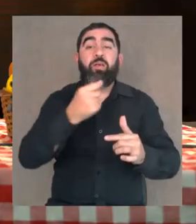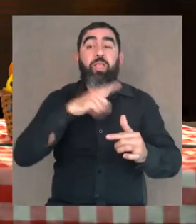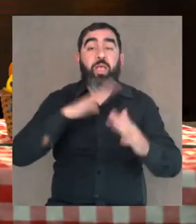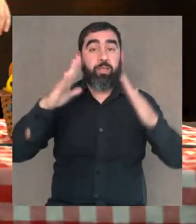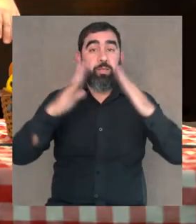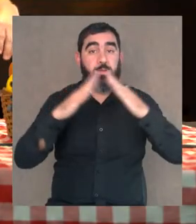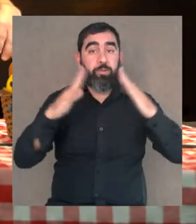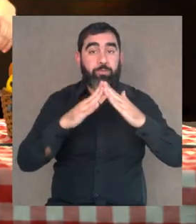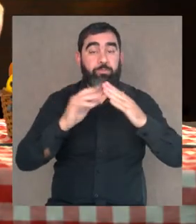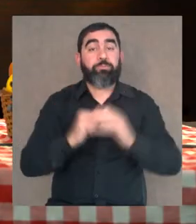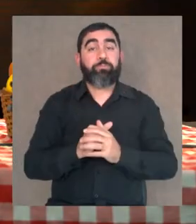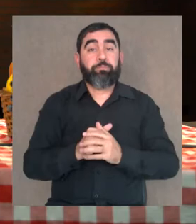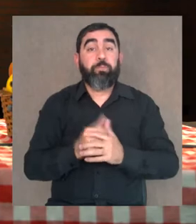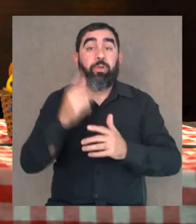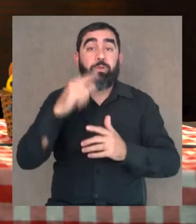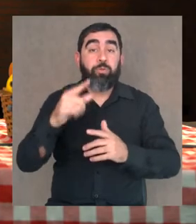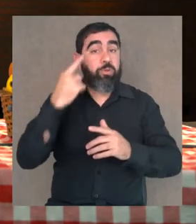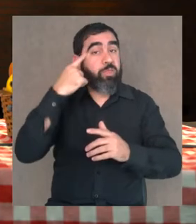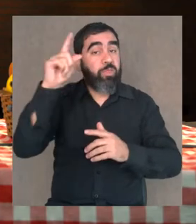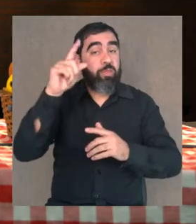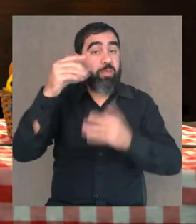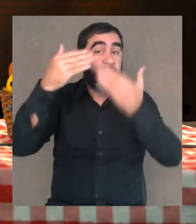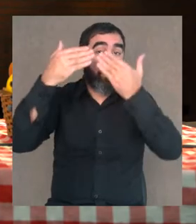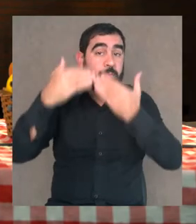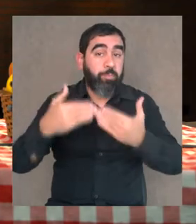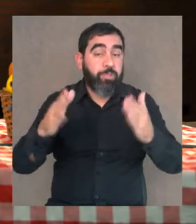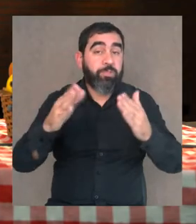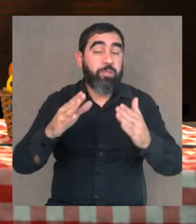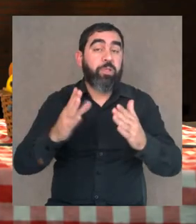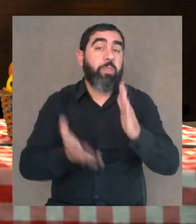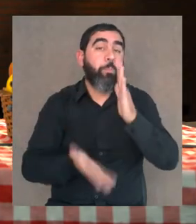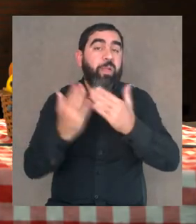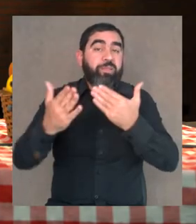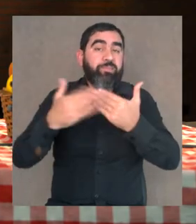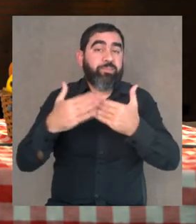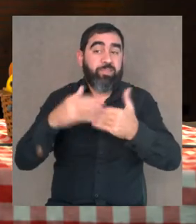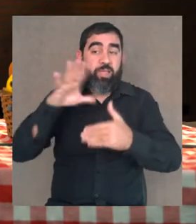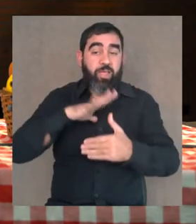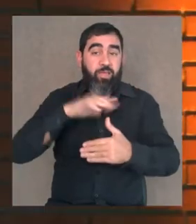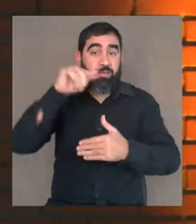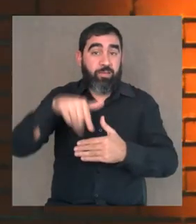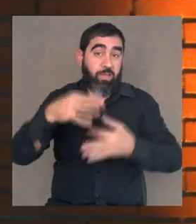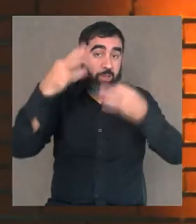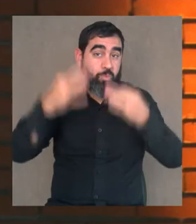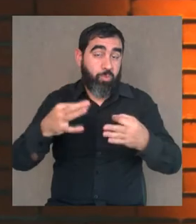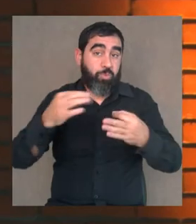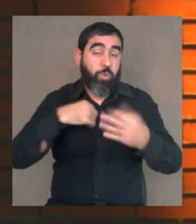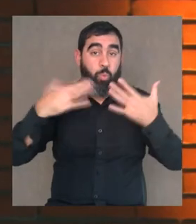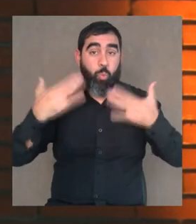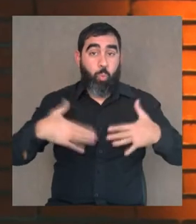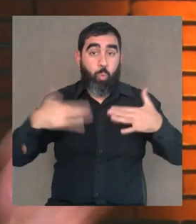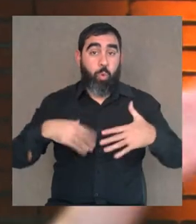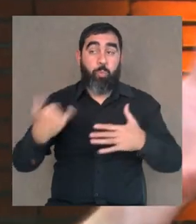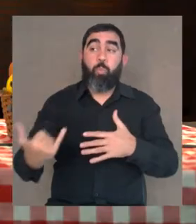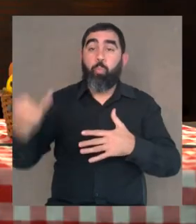incluso puedan tener en sus casas. Así que se nos ocurrió comenzar con lo más cercano, que es justamente nuestro propio